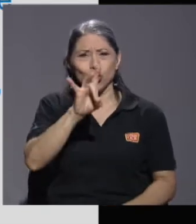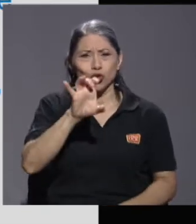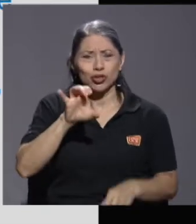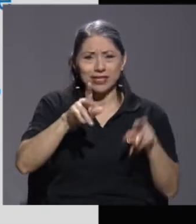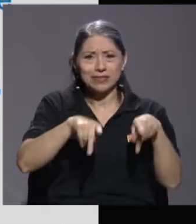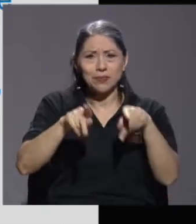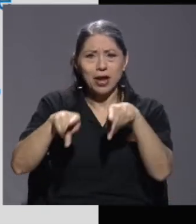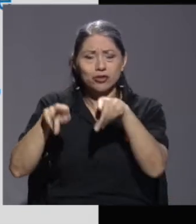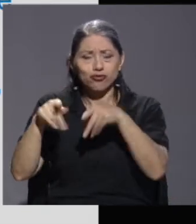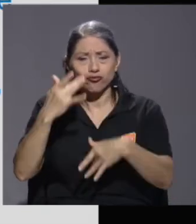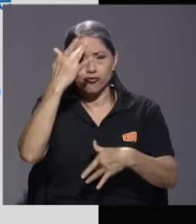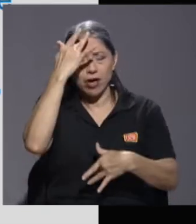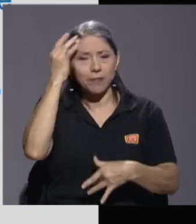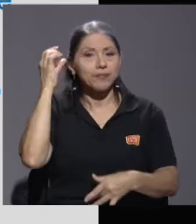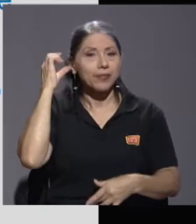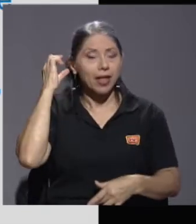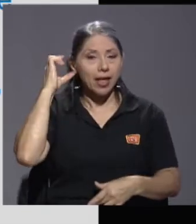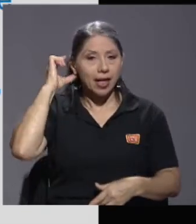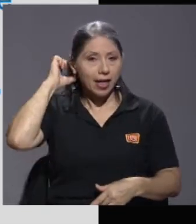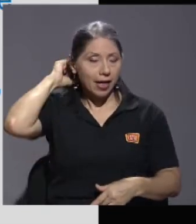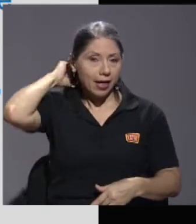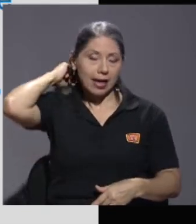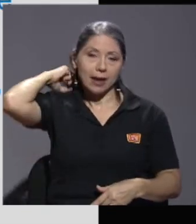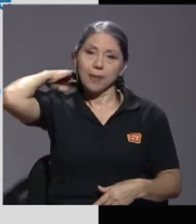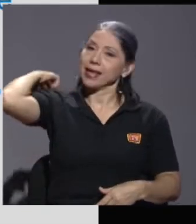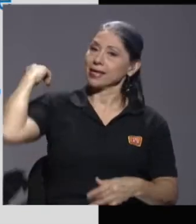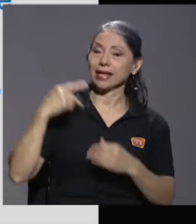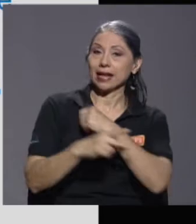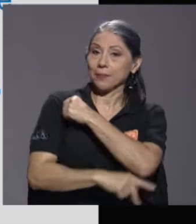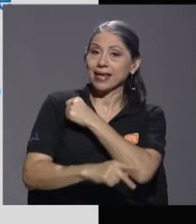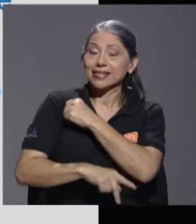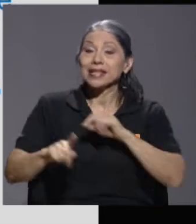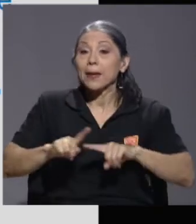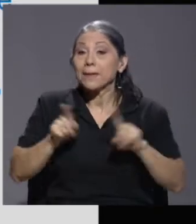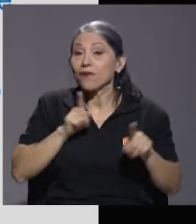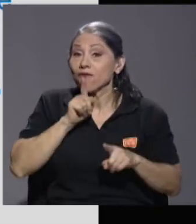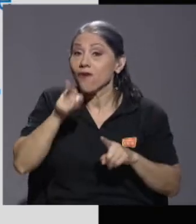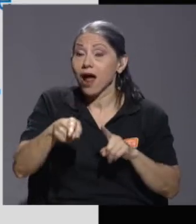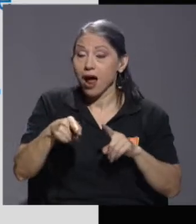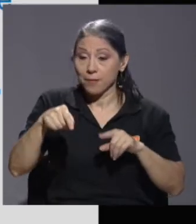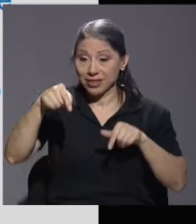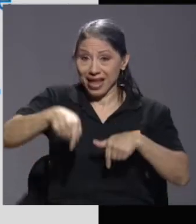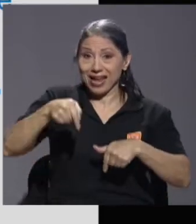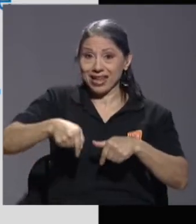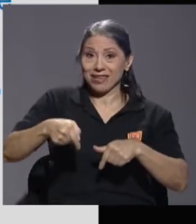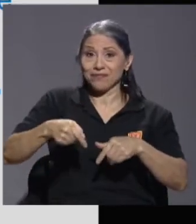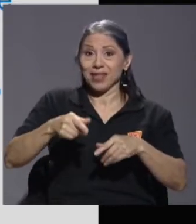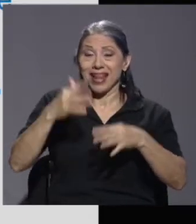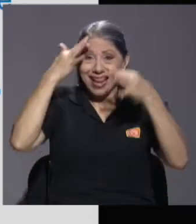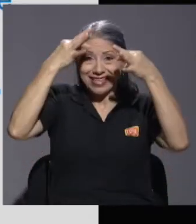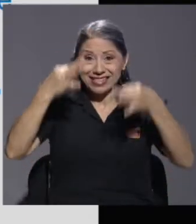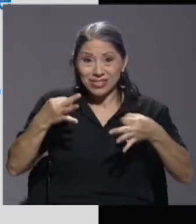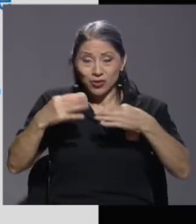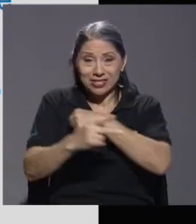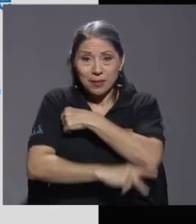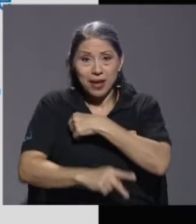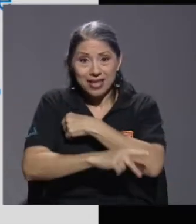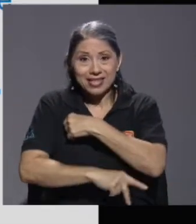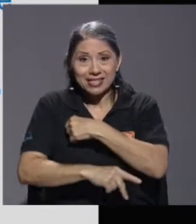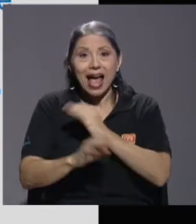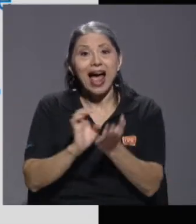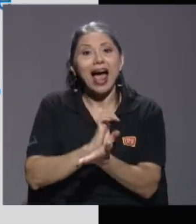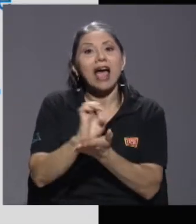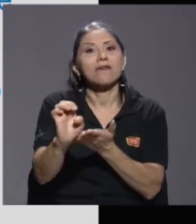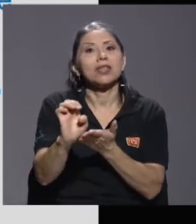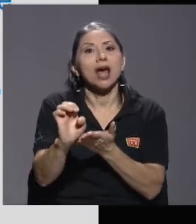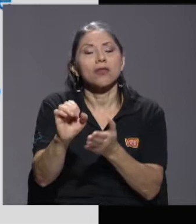contagios en el país, pero sin embargo las medidas del país han evitado que se dé una saturación en los sistemas